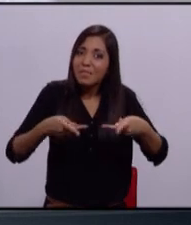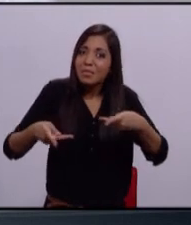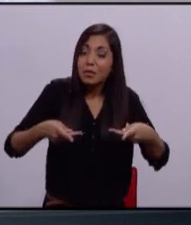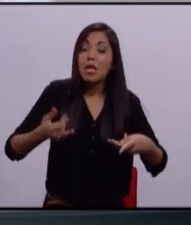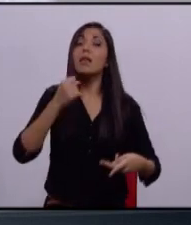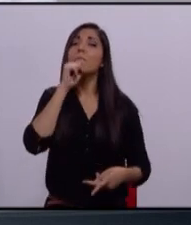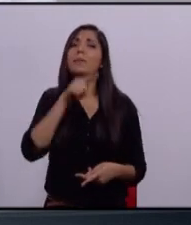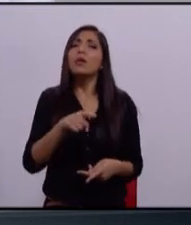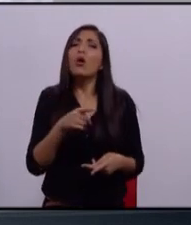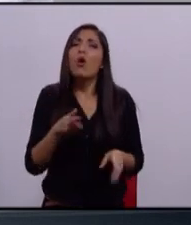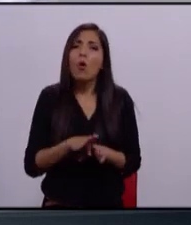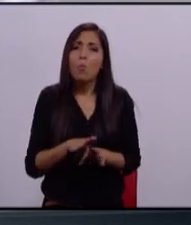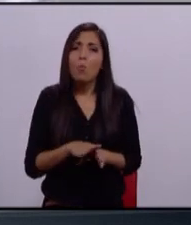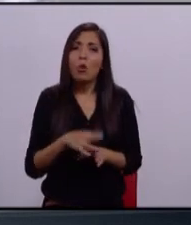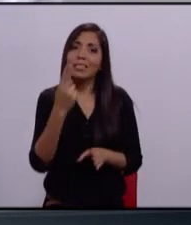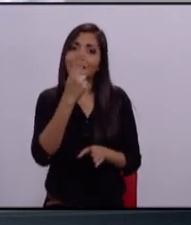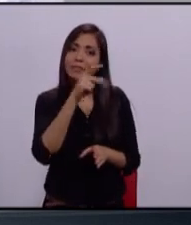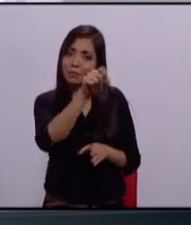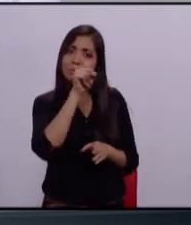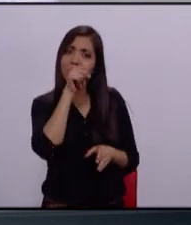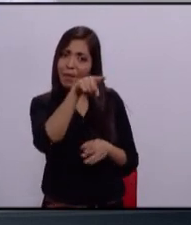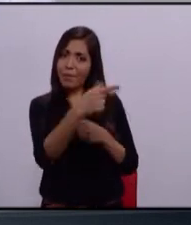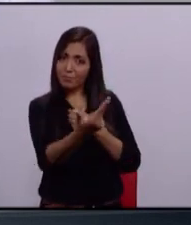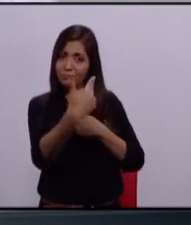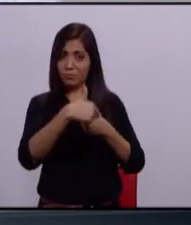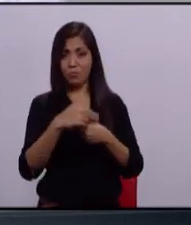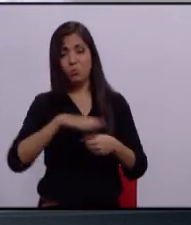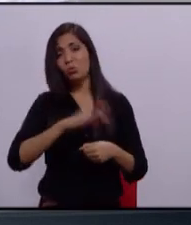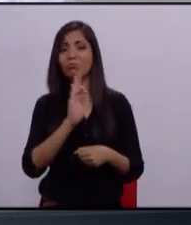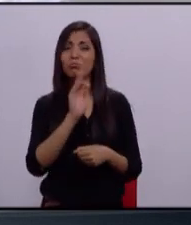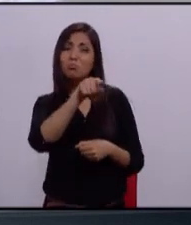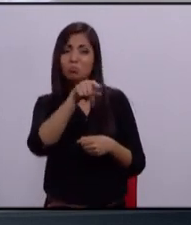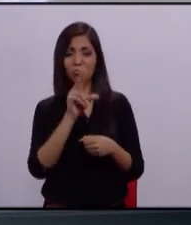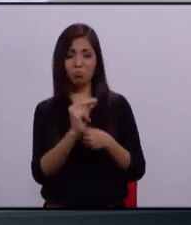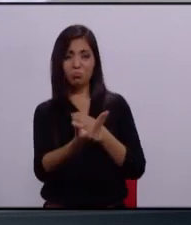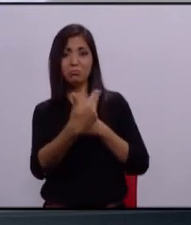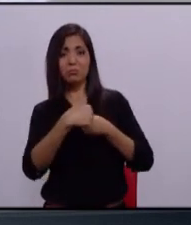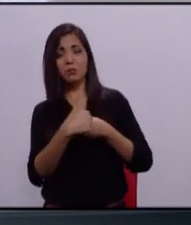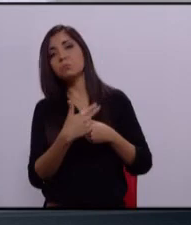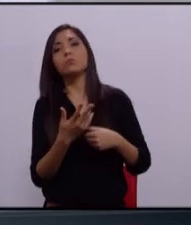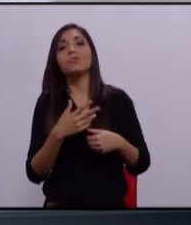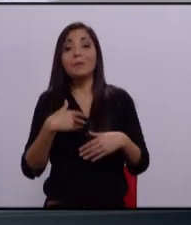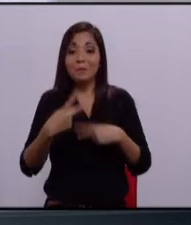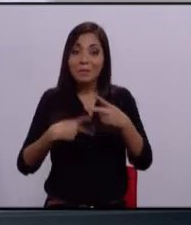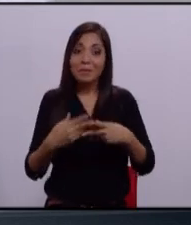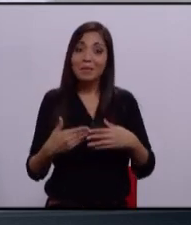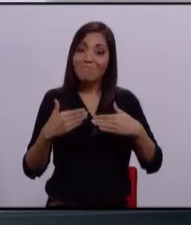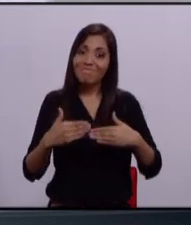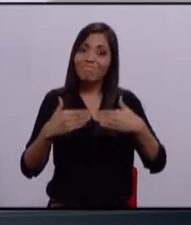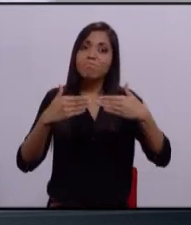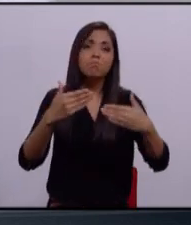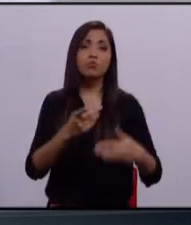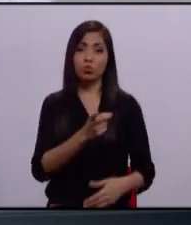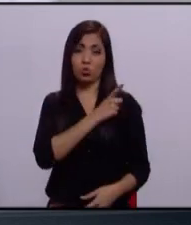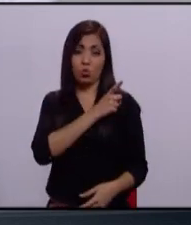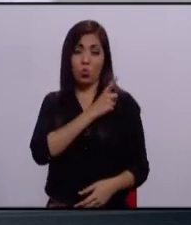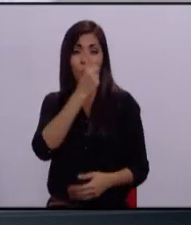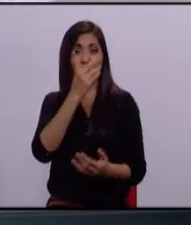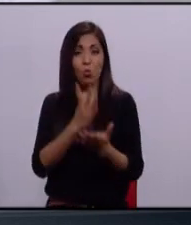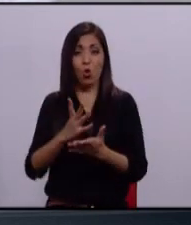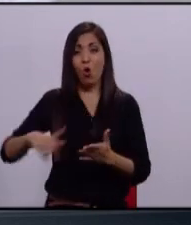pero sobre todo tu participación, porque sin tu participación no vamos a avanzar, la autoridad sola no puede.